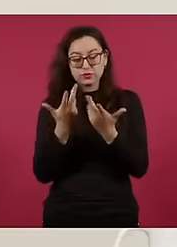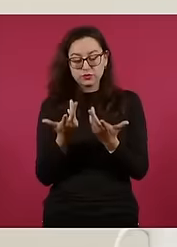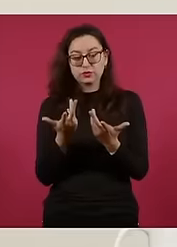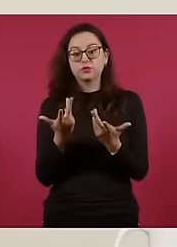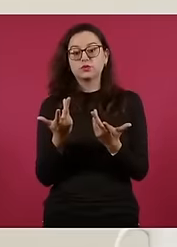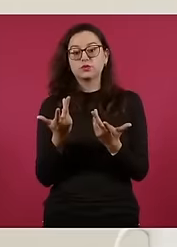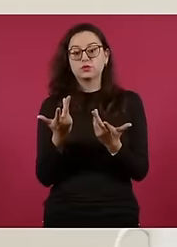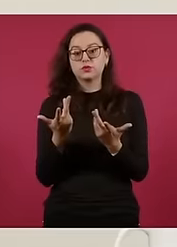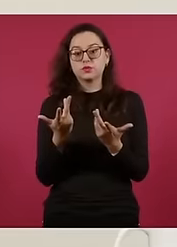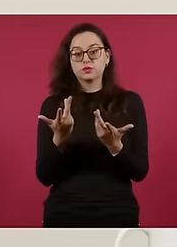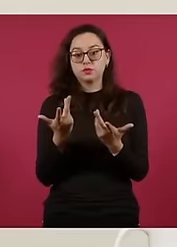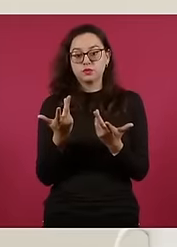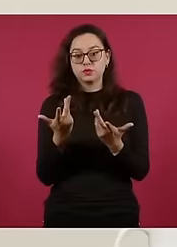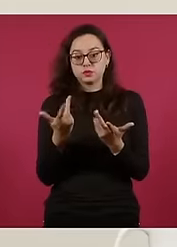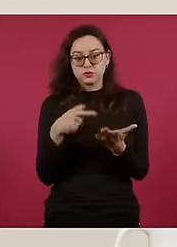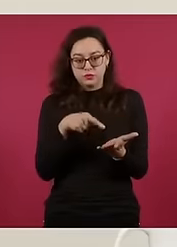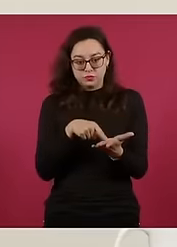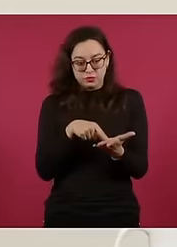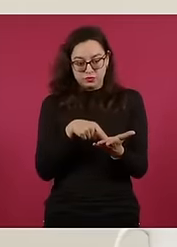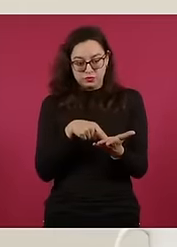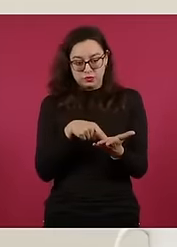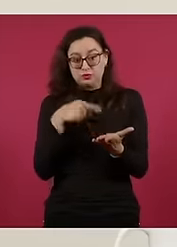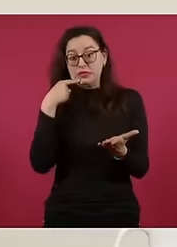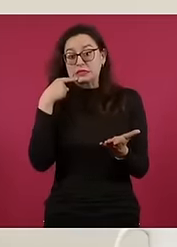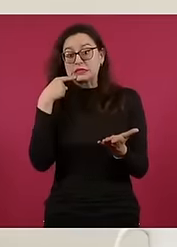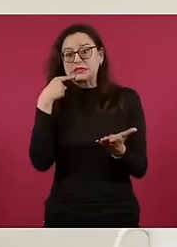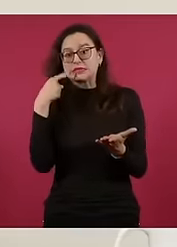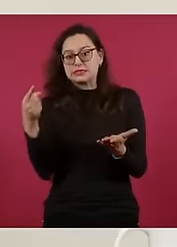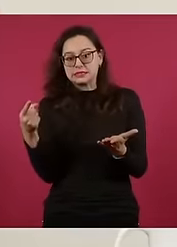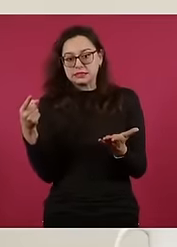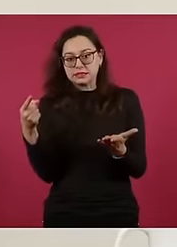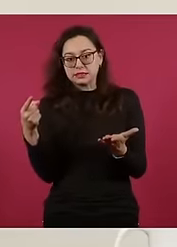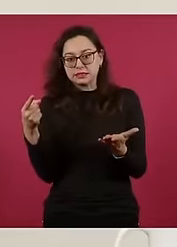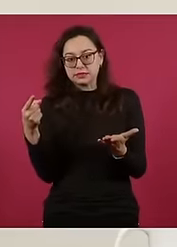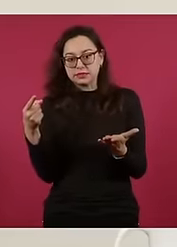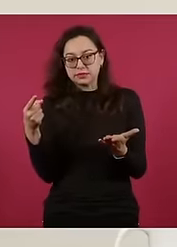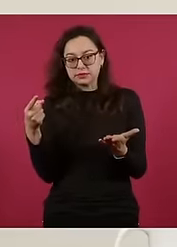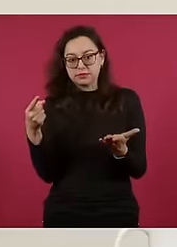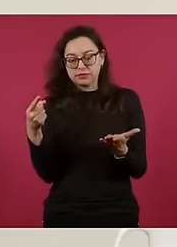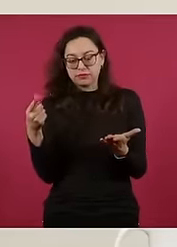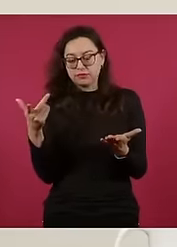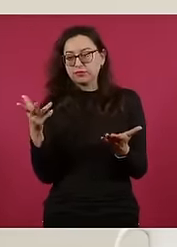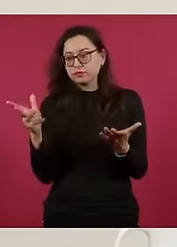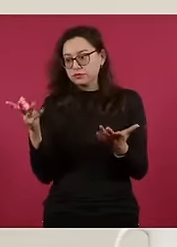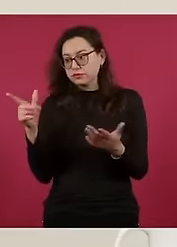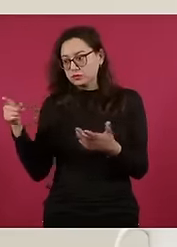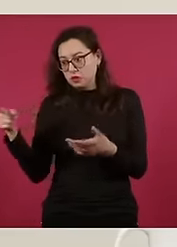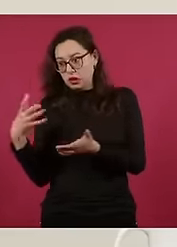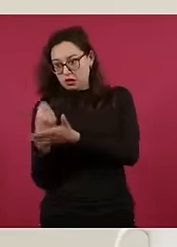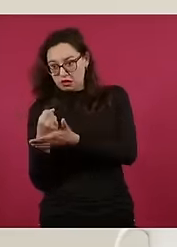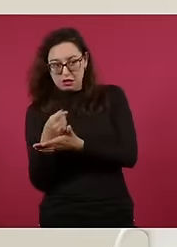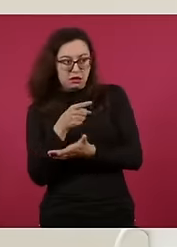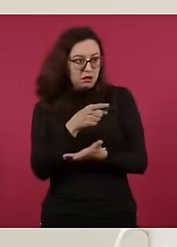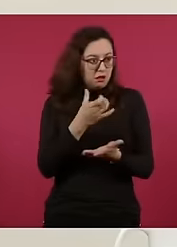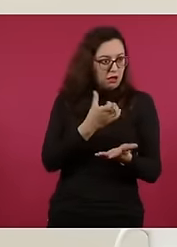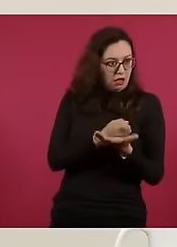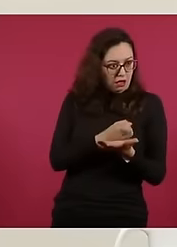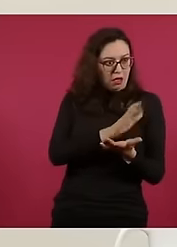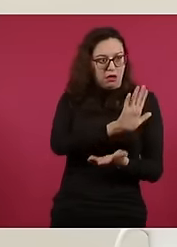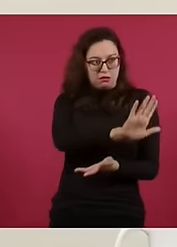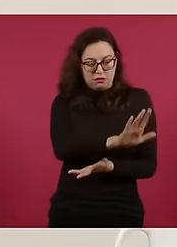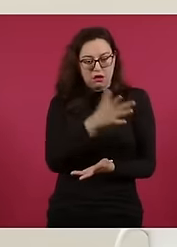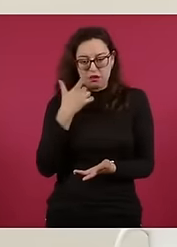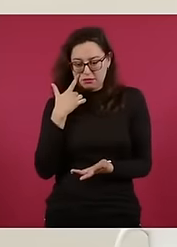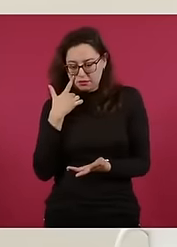lo que sostienen las partes y que la